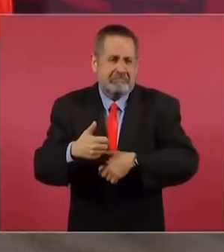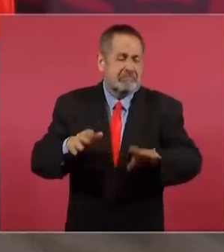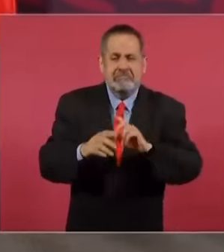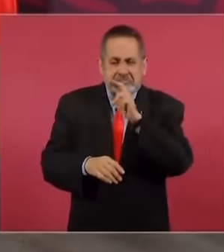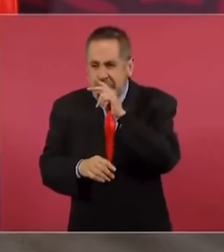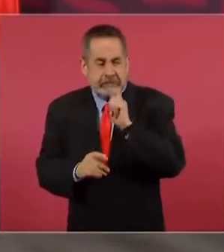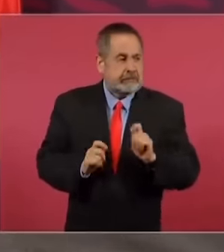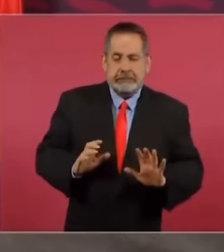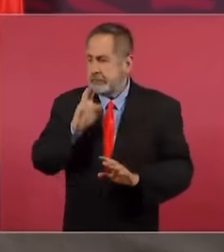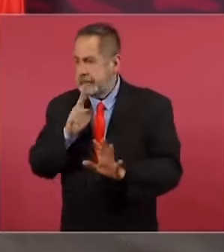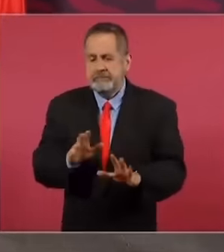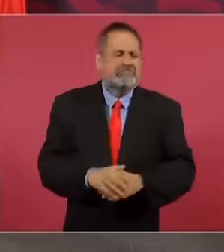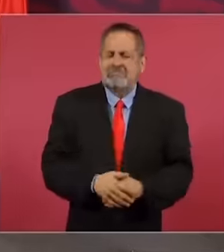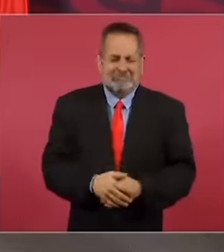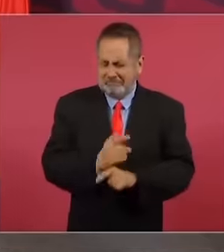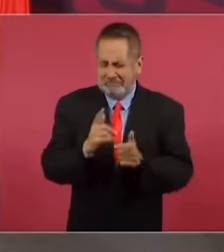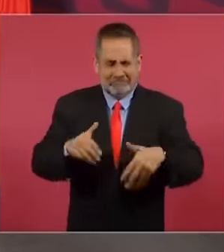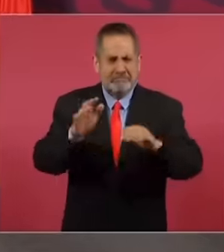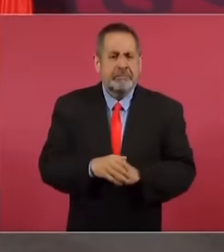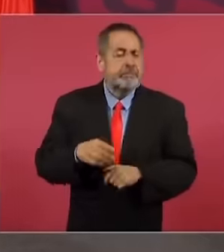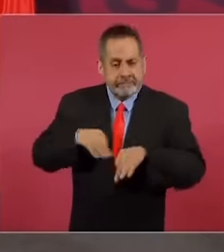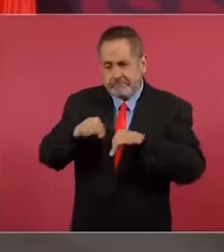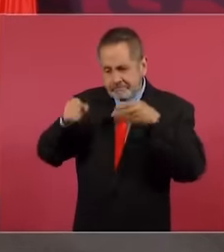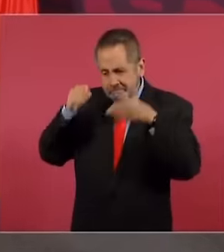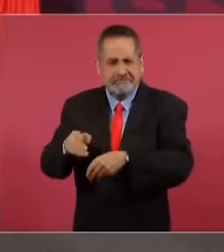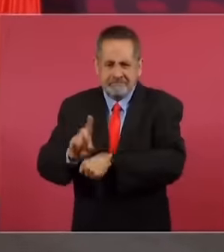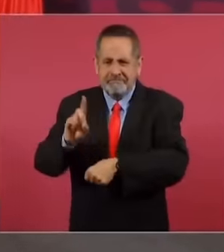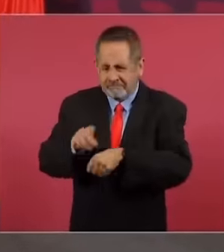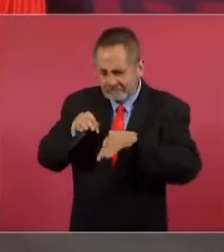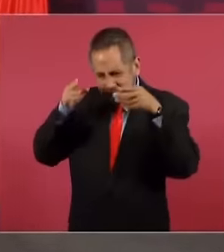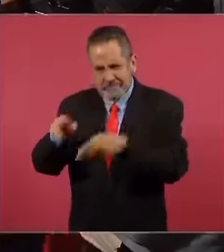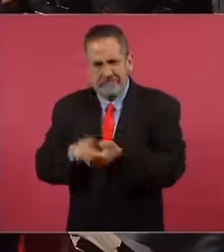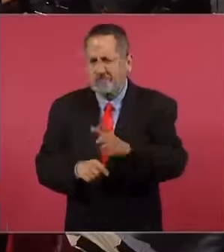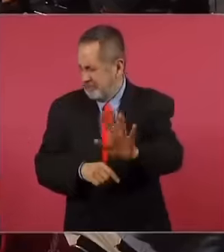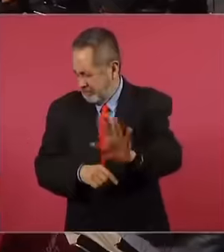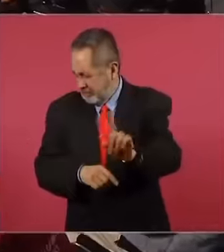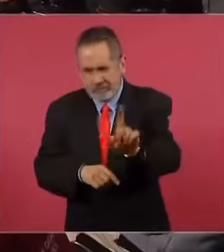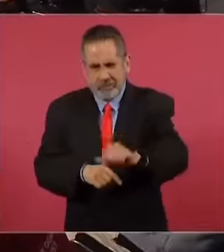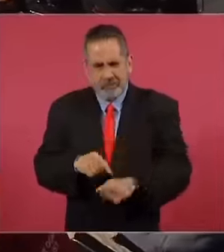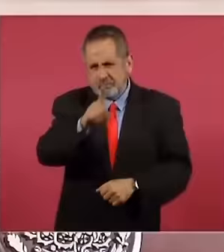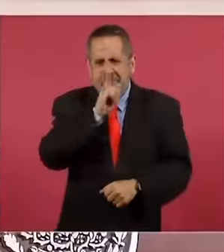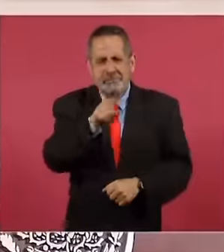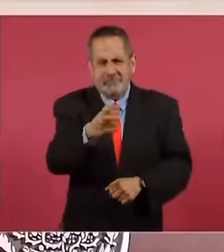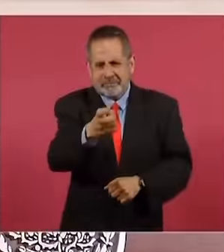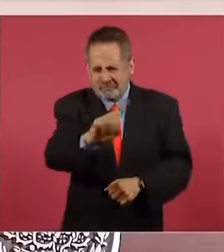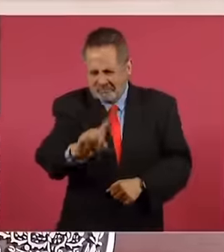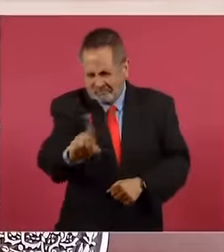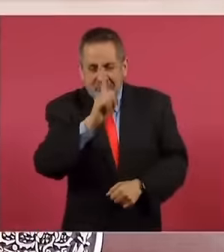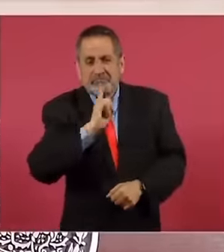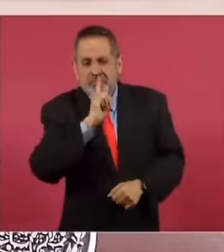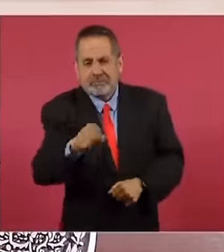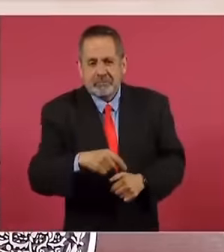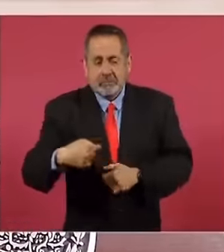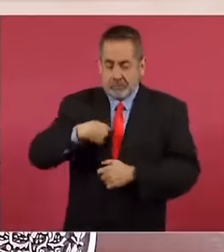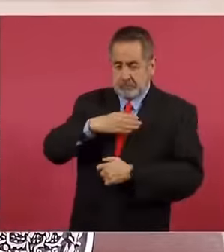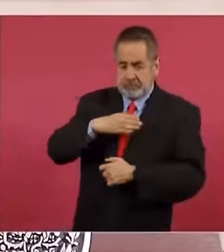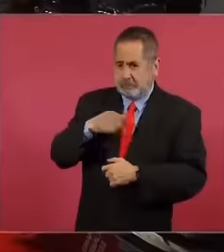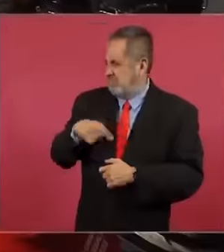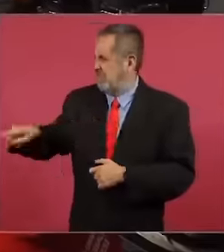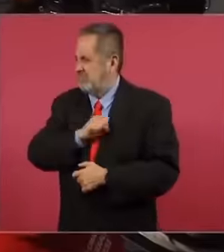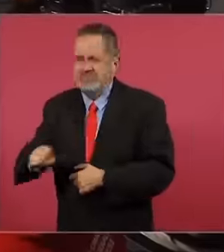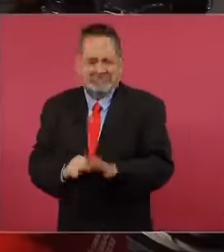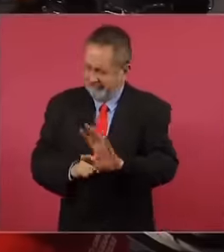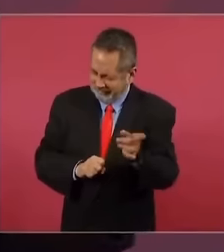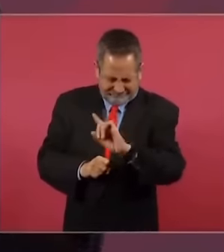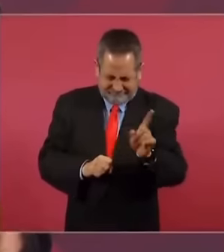preocupara mucho, mucho, mucho. Lo estamos trabajando todo el tiempo. No, no, no, pero no es cierto, eso que dicen no cierto, no es que yo sea el bueno y ellos sean